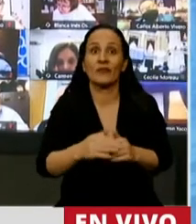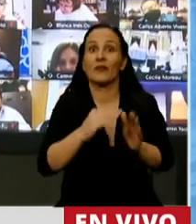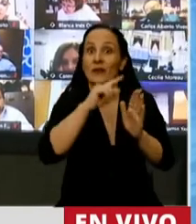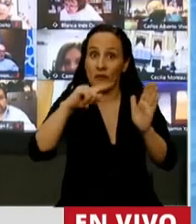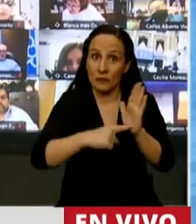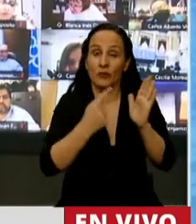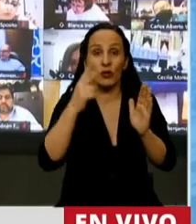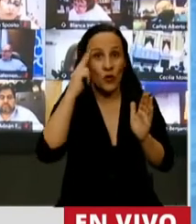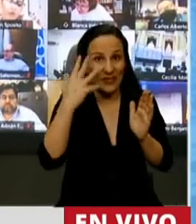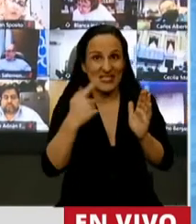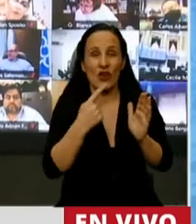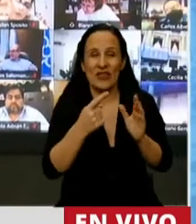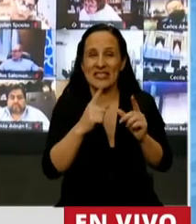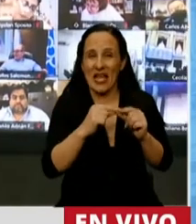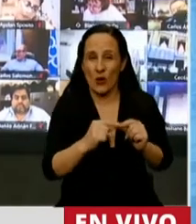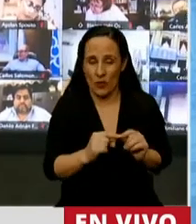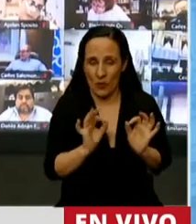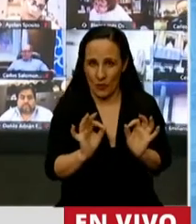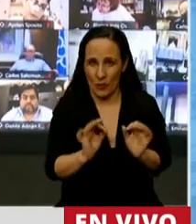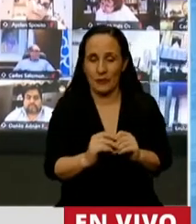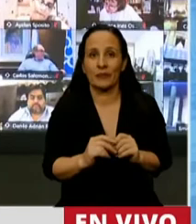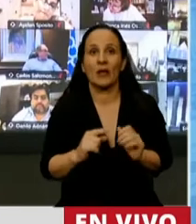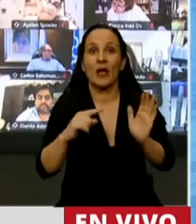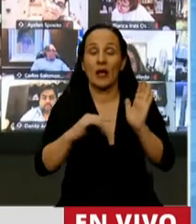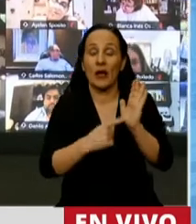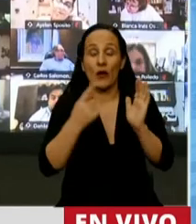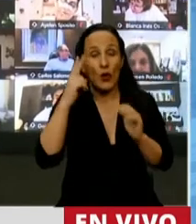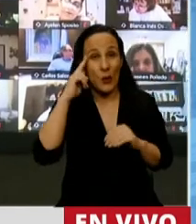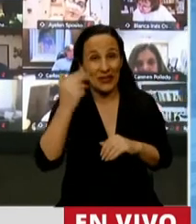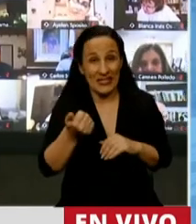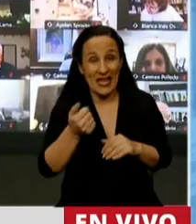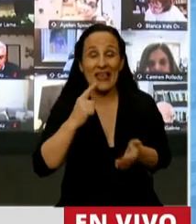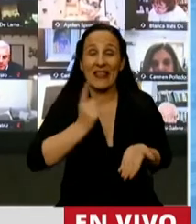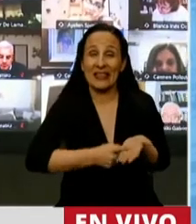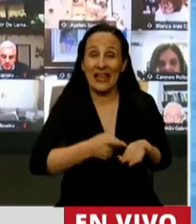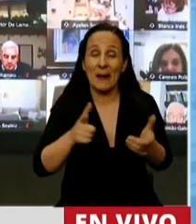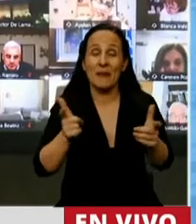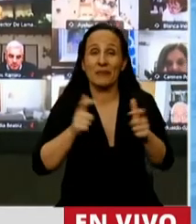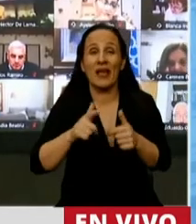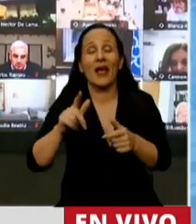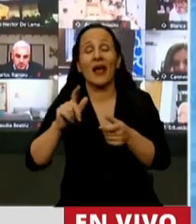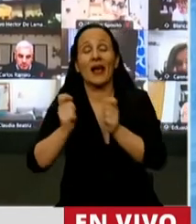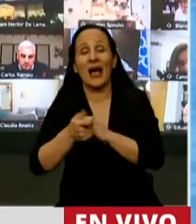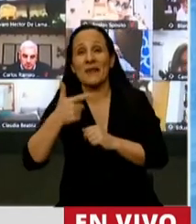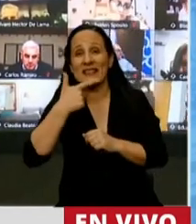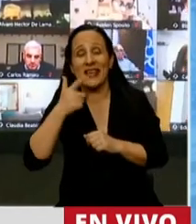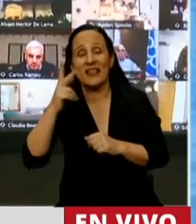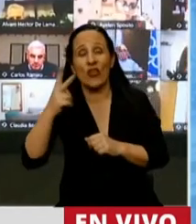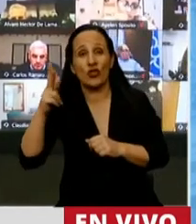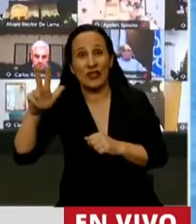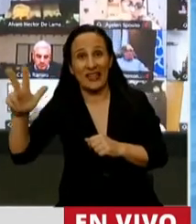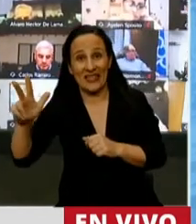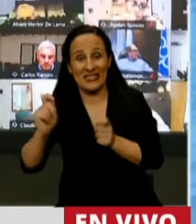donde se fijan los montos. En el artículo 96, el dictamen a través de la modificación de la ley 17.233, crea